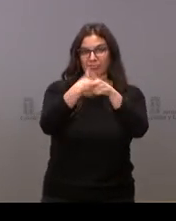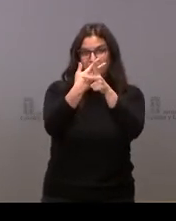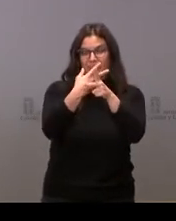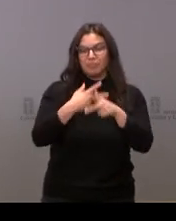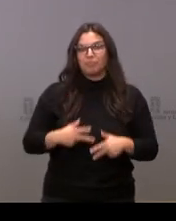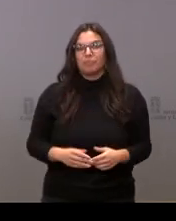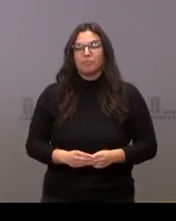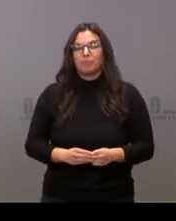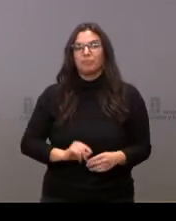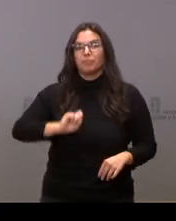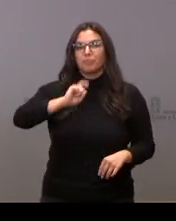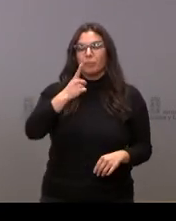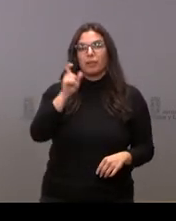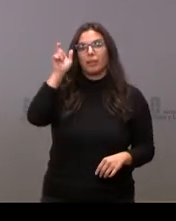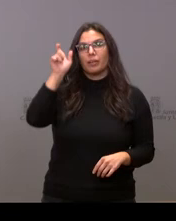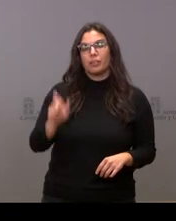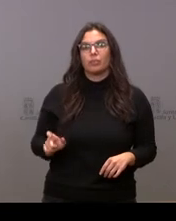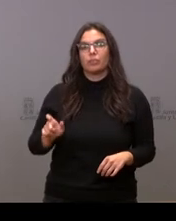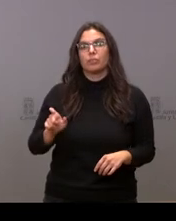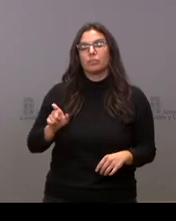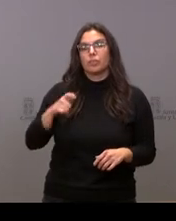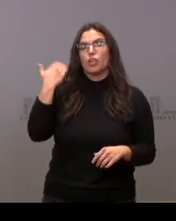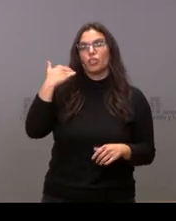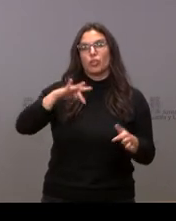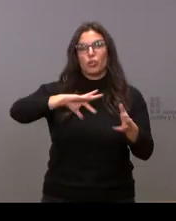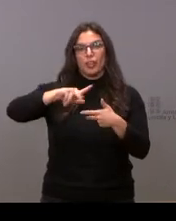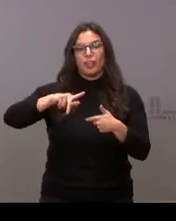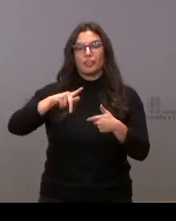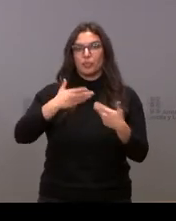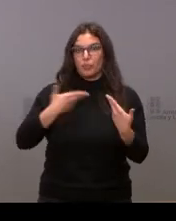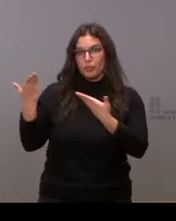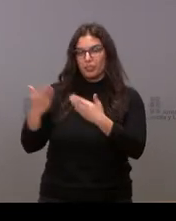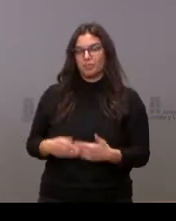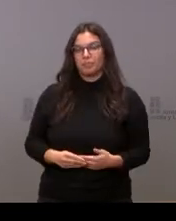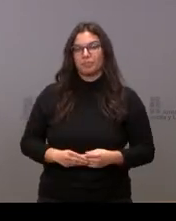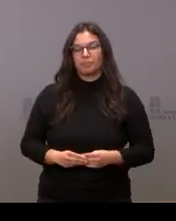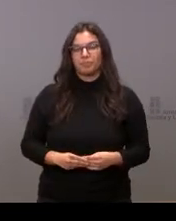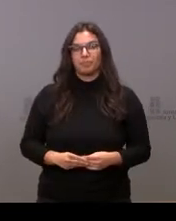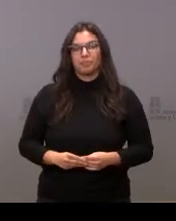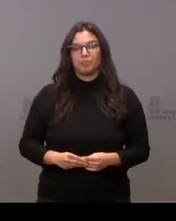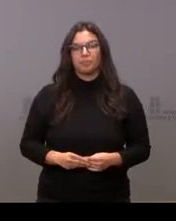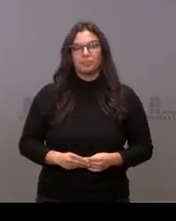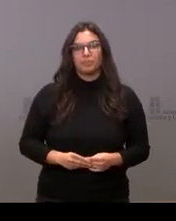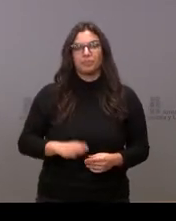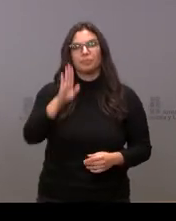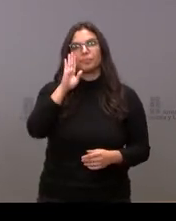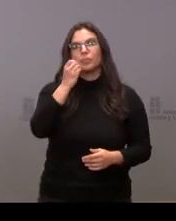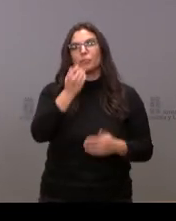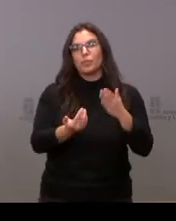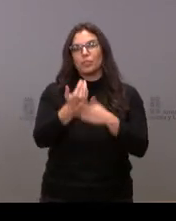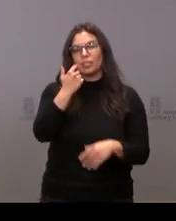y lo iniciamos con Encarna Muñoz de Soria Noticias. Cuando quieras, Encarna. Hola, buenos días.